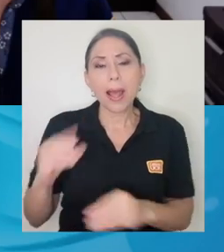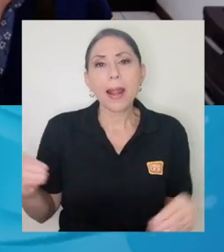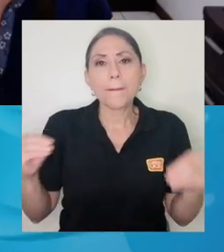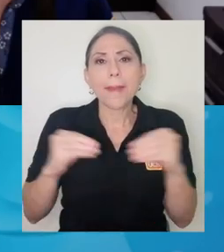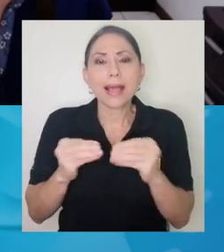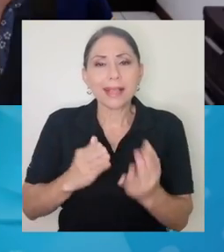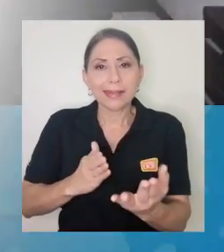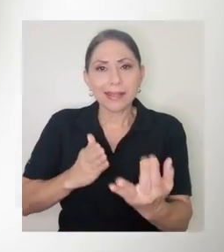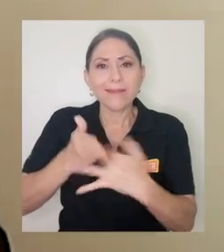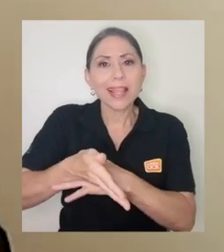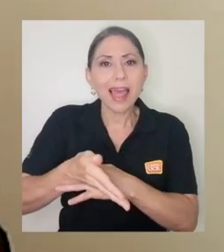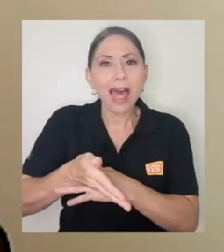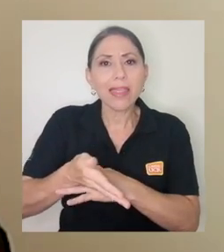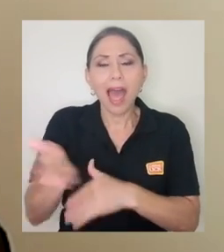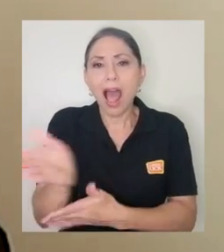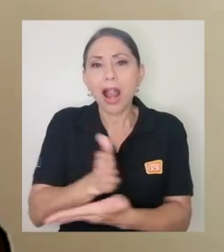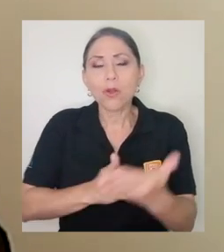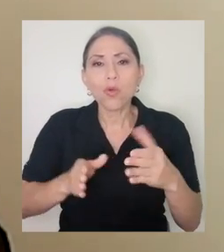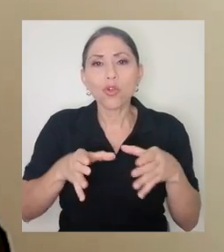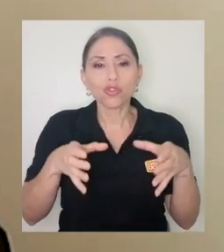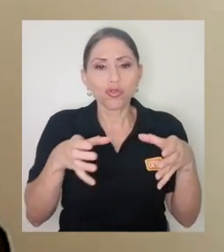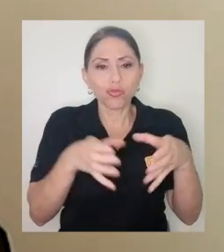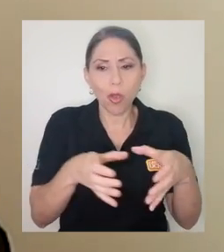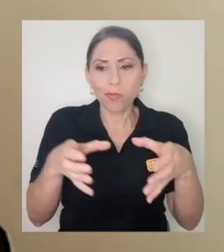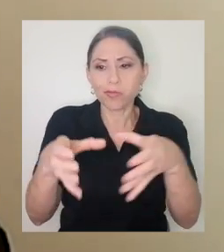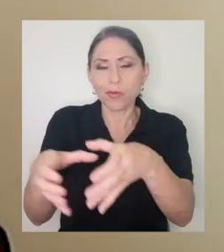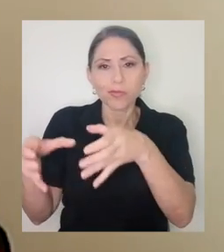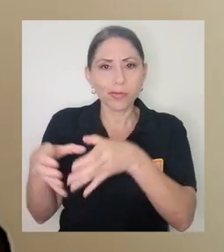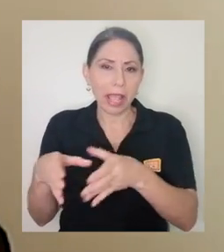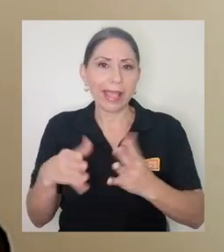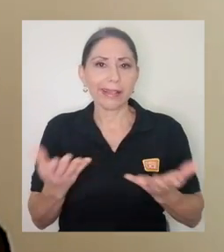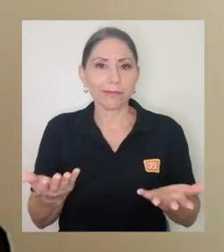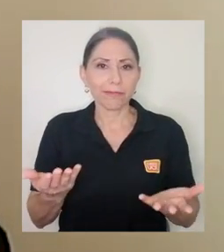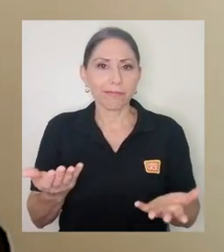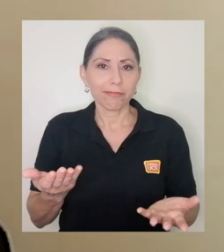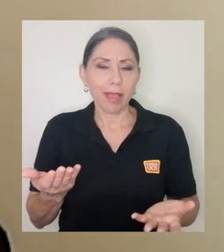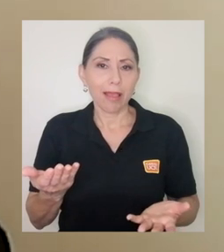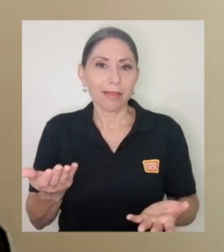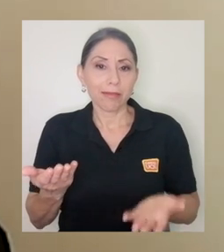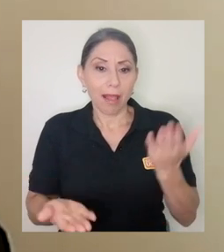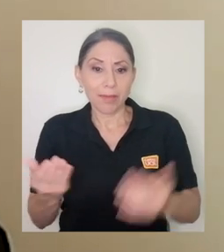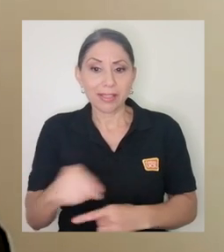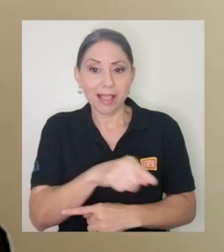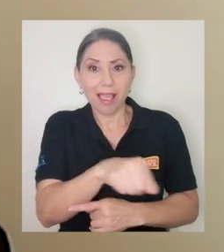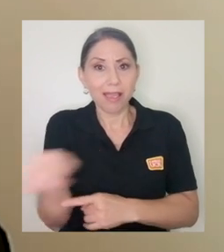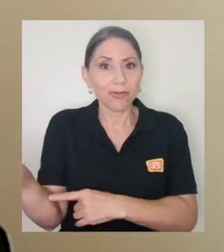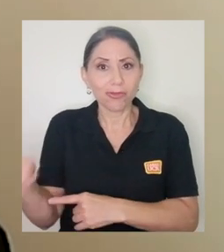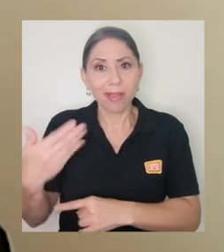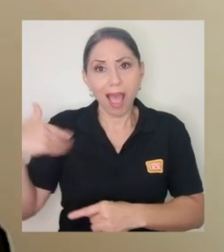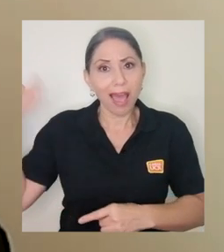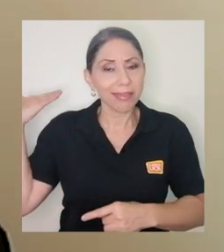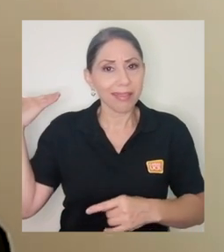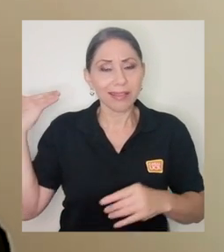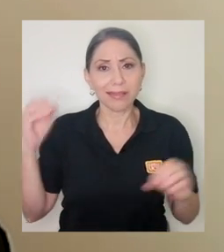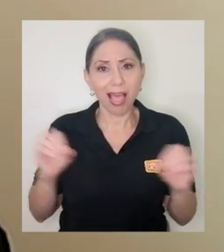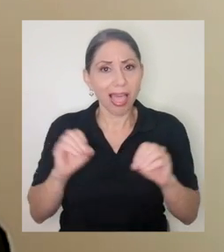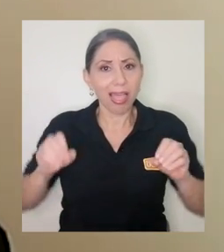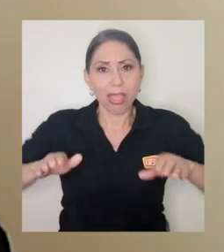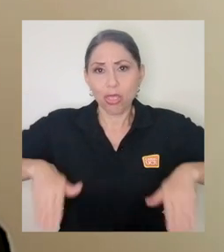accesibilidad a algunas poblaciones, tal vez que no han tenido esos